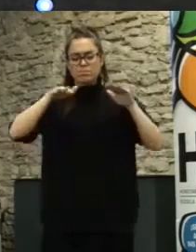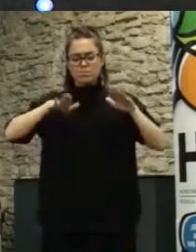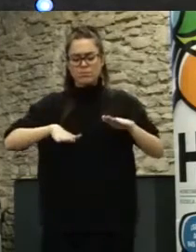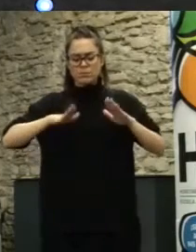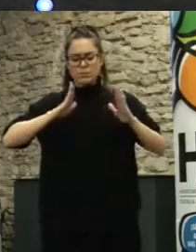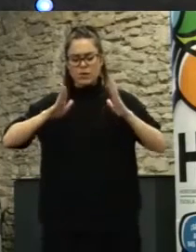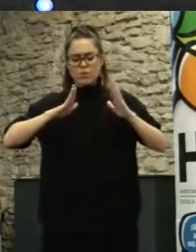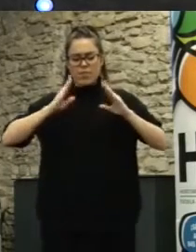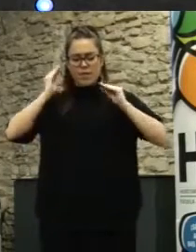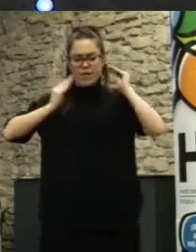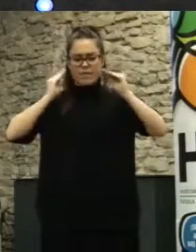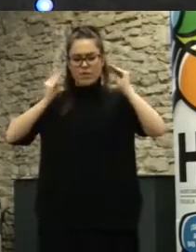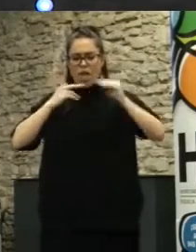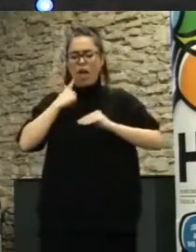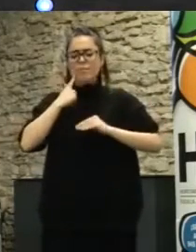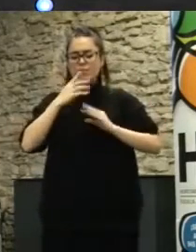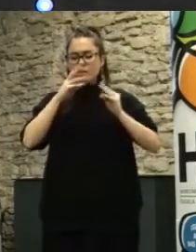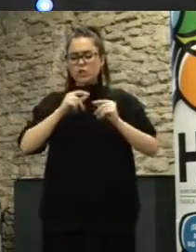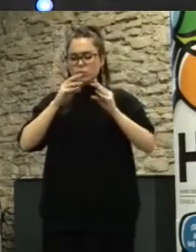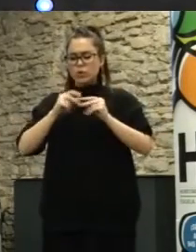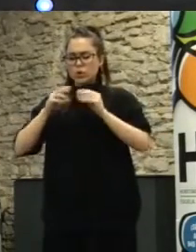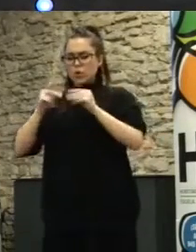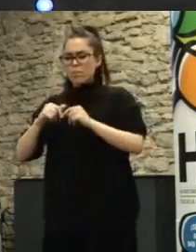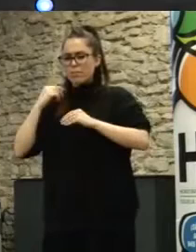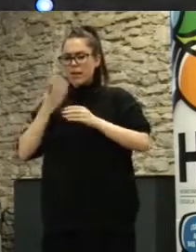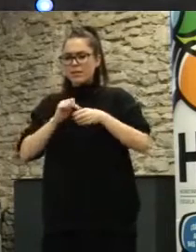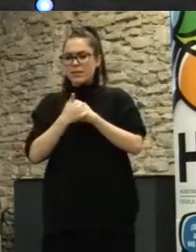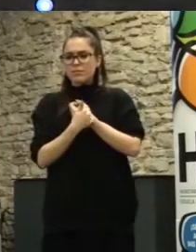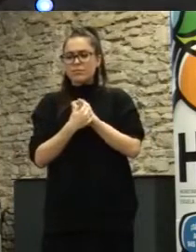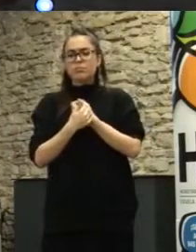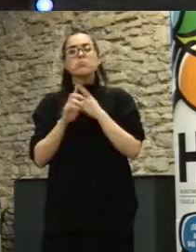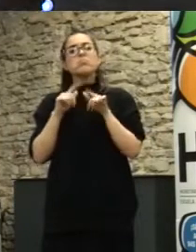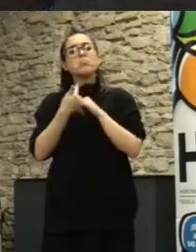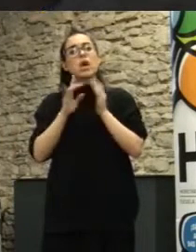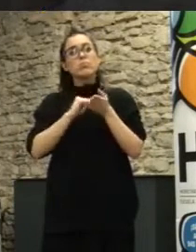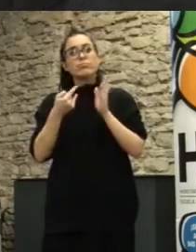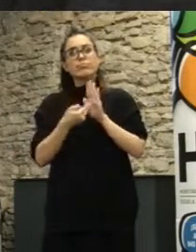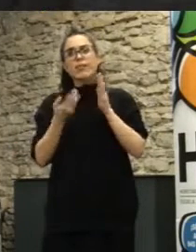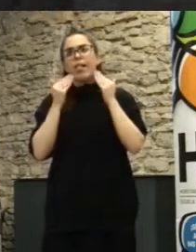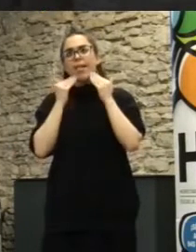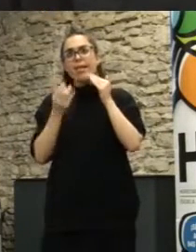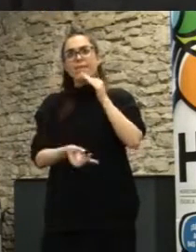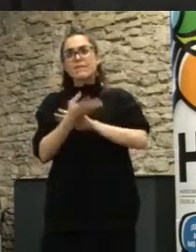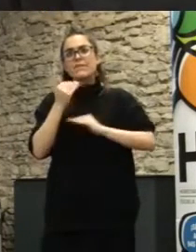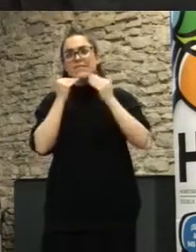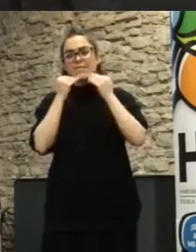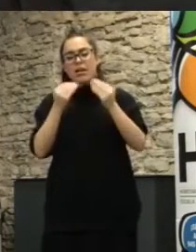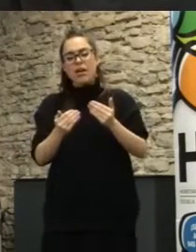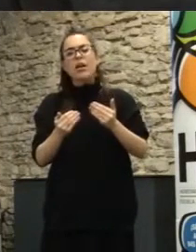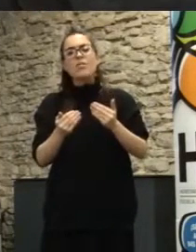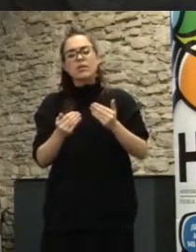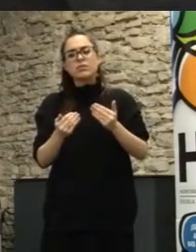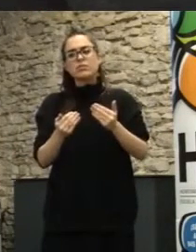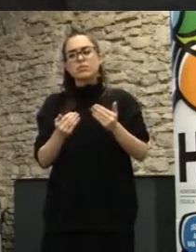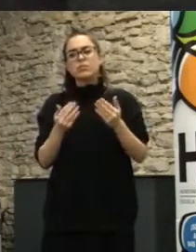traía el uso de los presupuestos participativos y ahora con la tecnología se ha dado un nuevo reimpulso la tecnología permite algunas cuestiones que